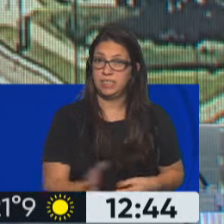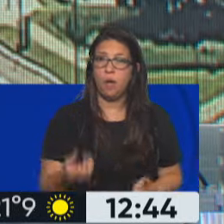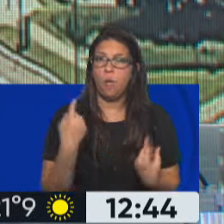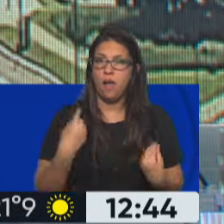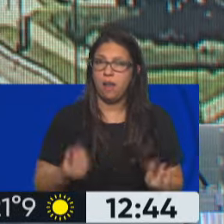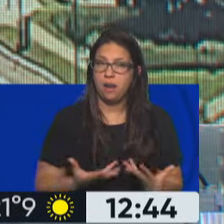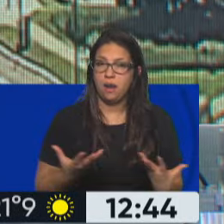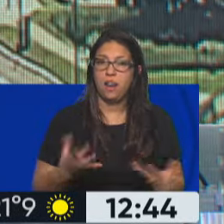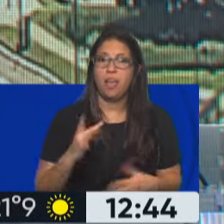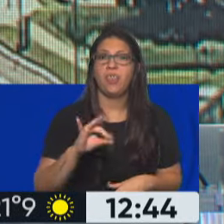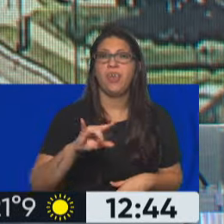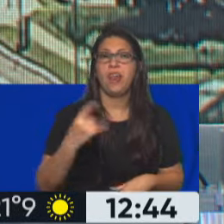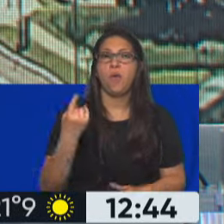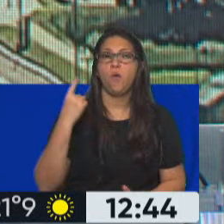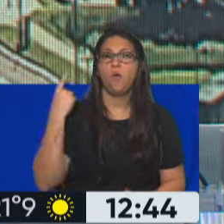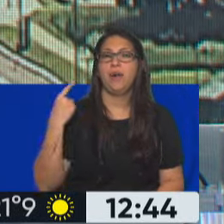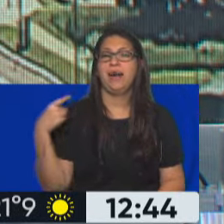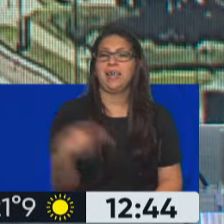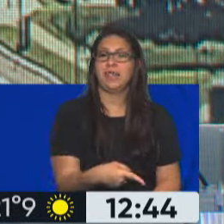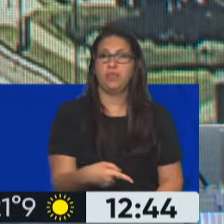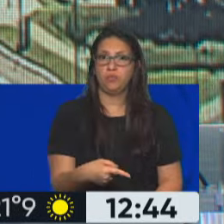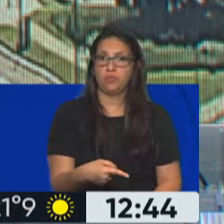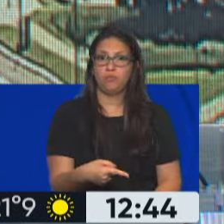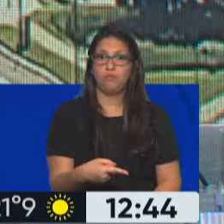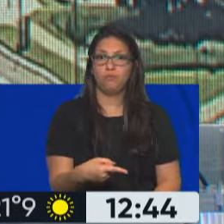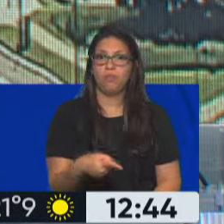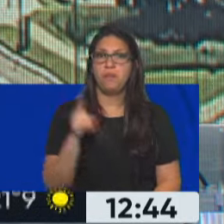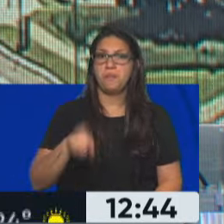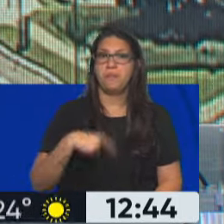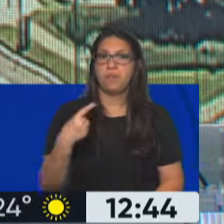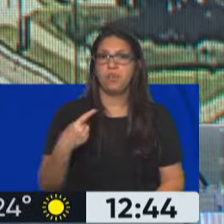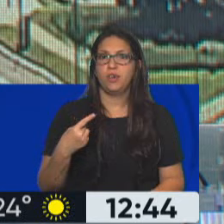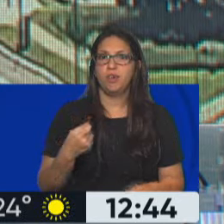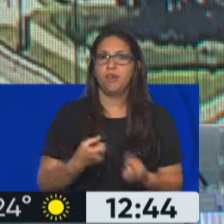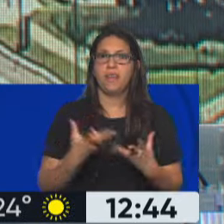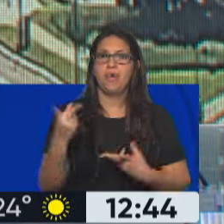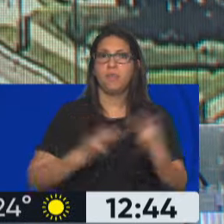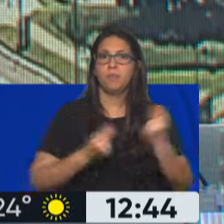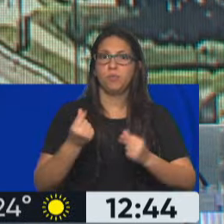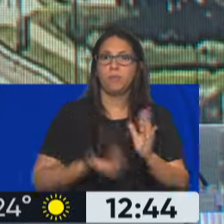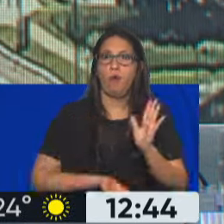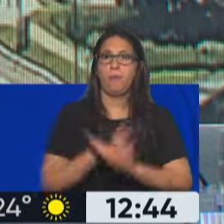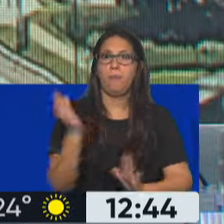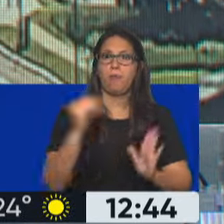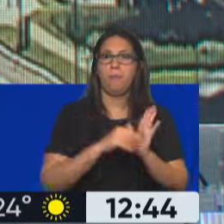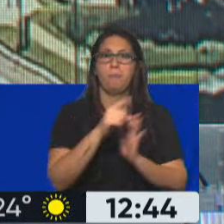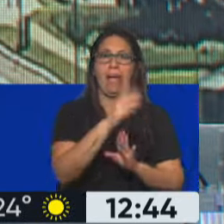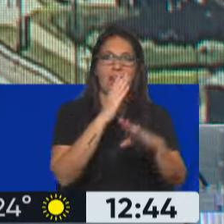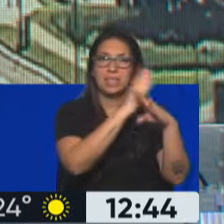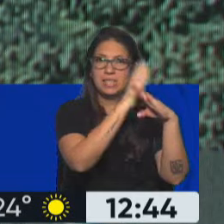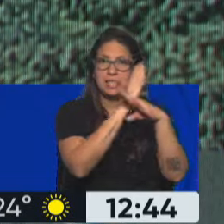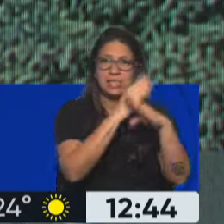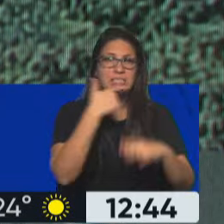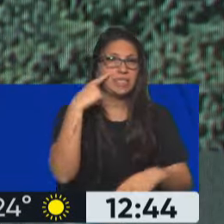El DNU, el rechazo al DNU, que generó un aumento en el presupuesto para la Secretaría de Inteligencia del Estado.